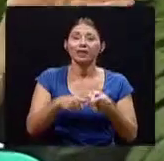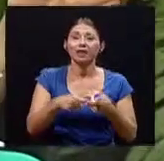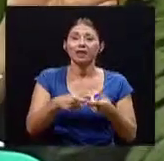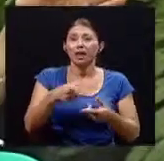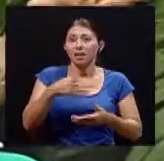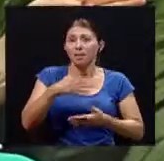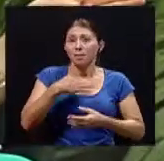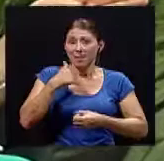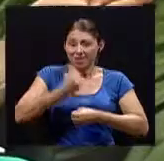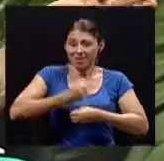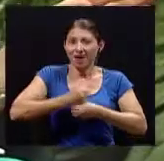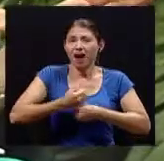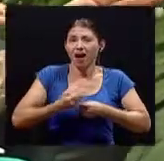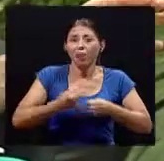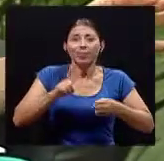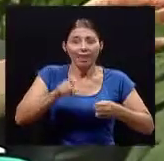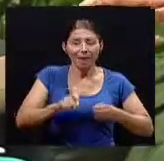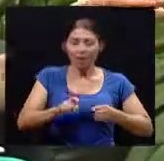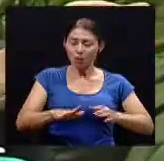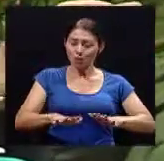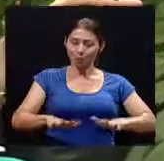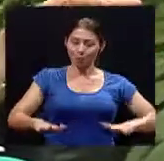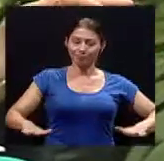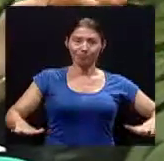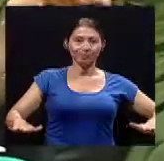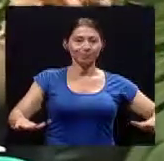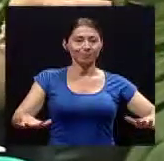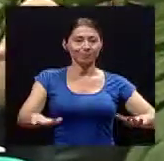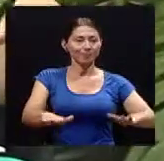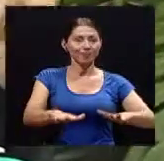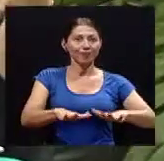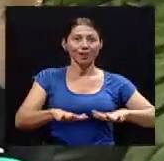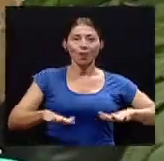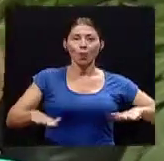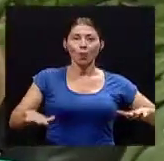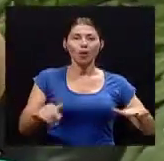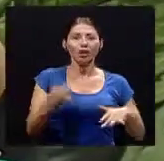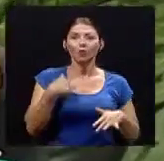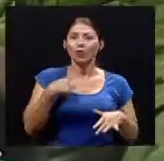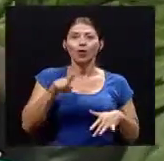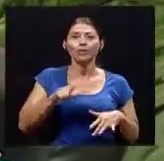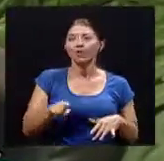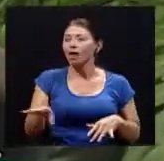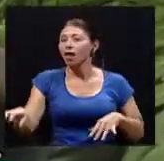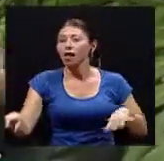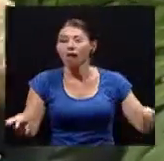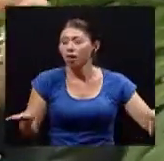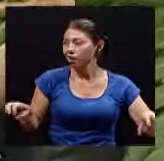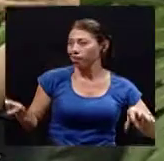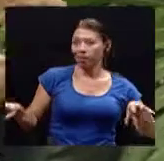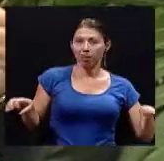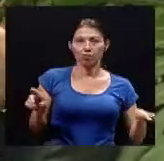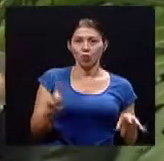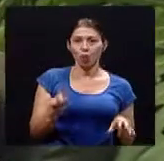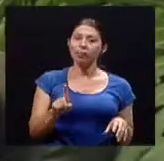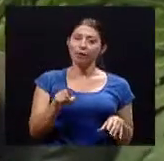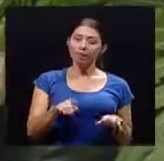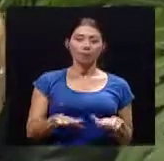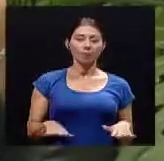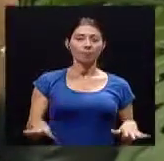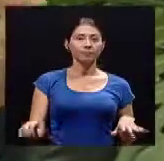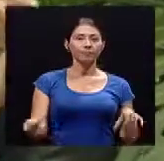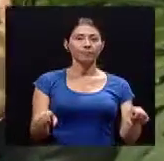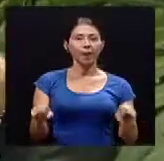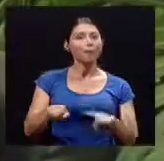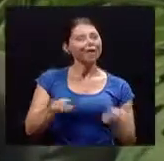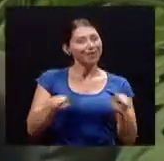debería ser este movilidad mínima sin embargo tengo que retirarme un rato de mi escritorio